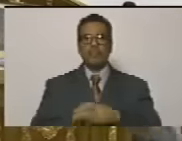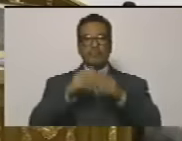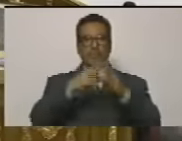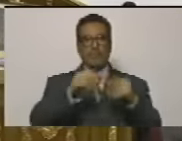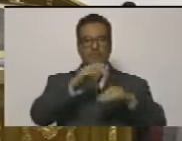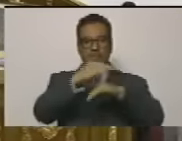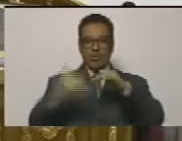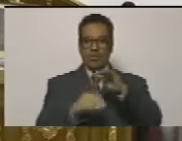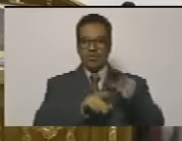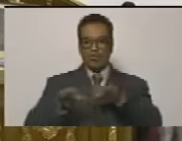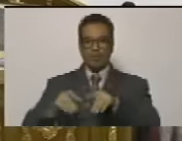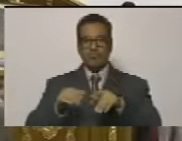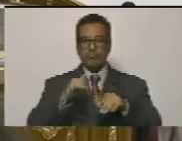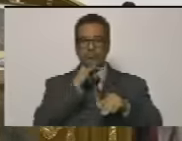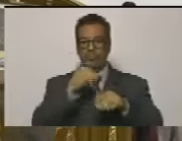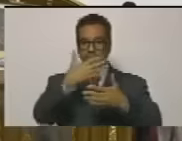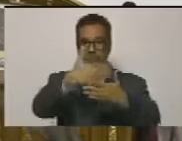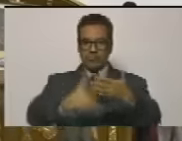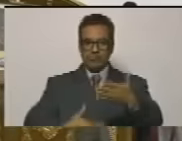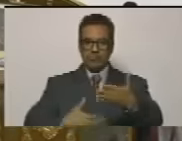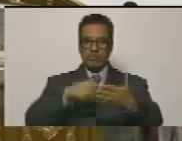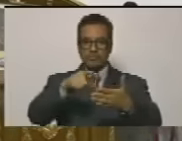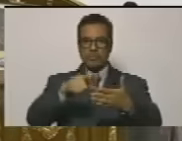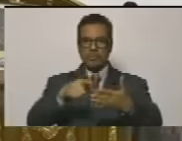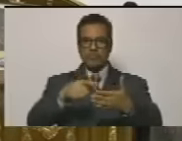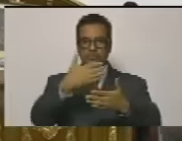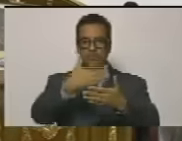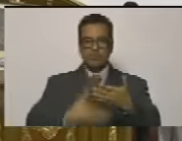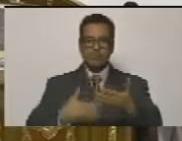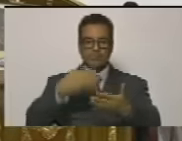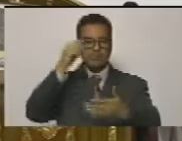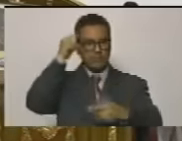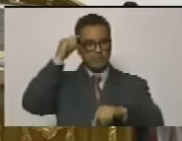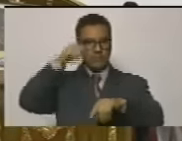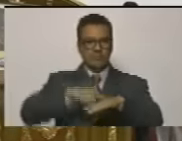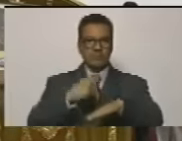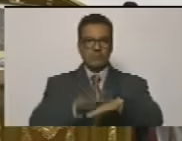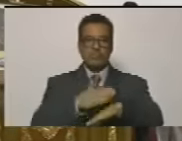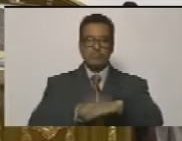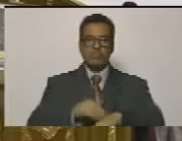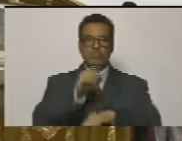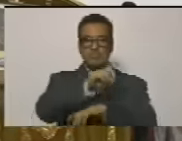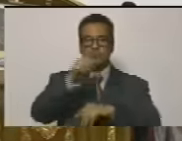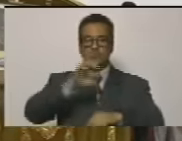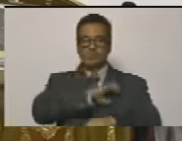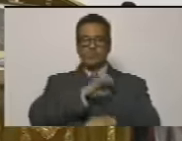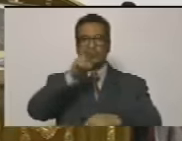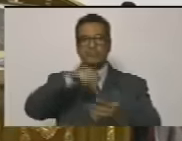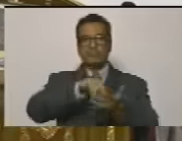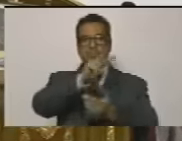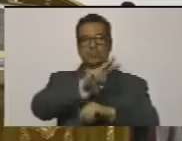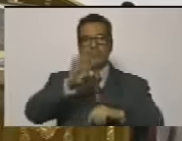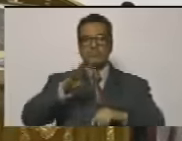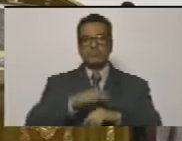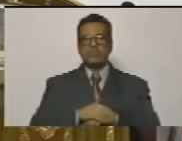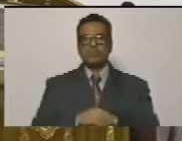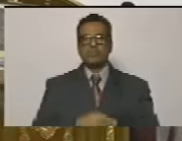Ciudadano Subsecretario, cierre a dar lectura al acta de la sesión ordinaria del día jueves 11 de enero de 2024.